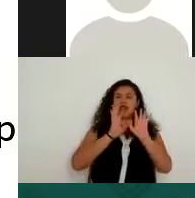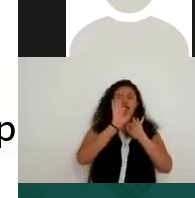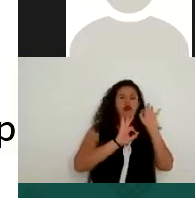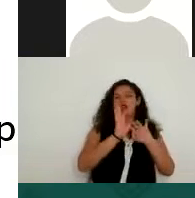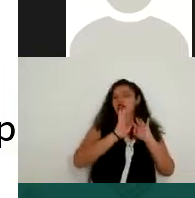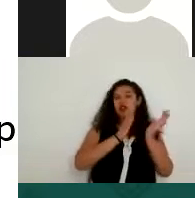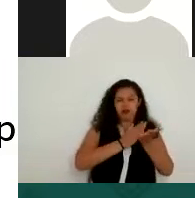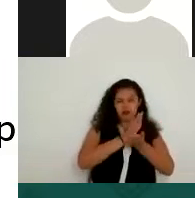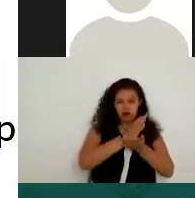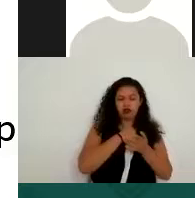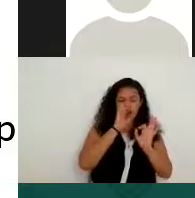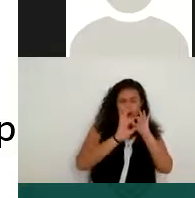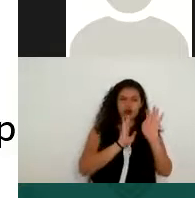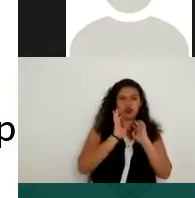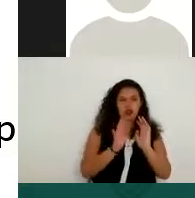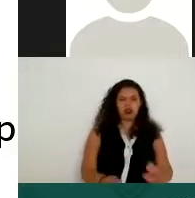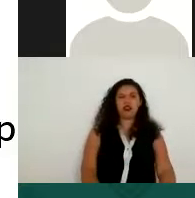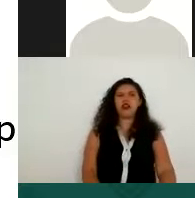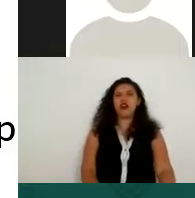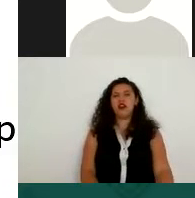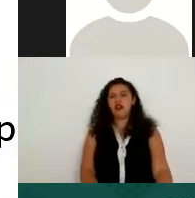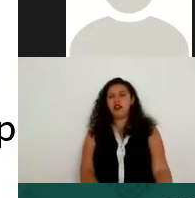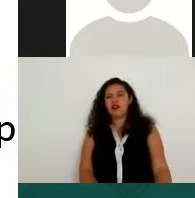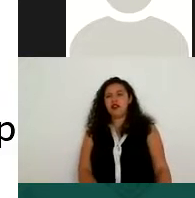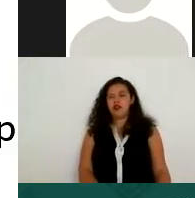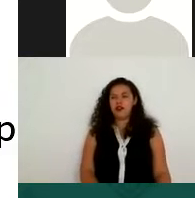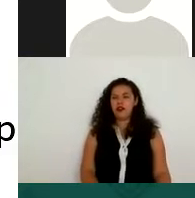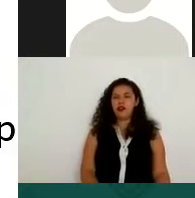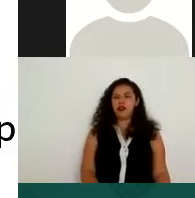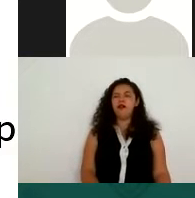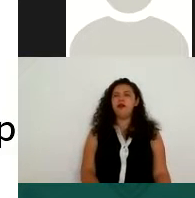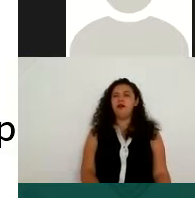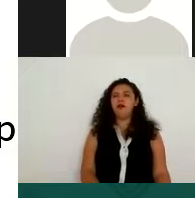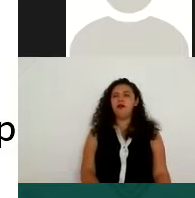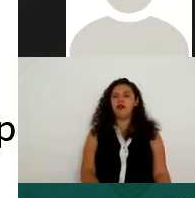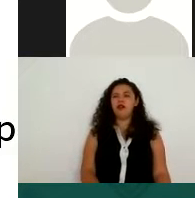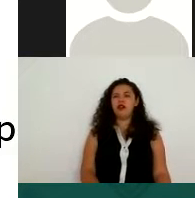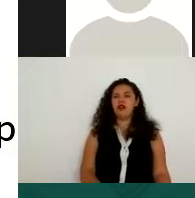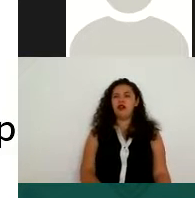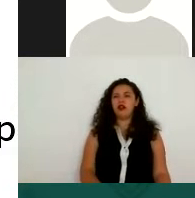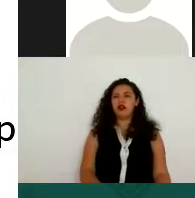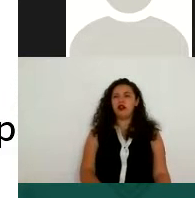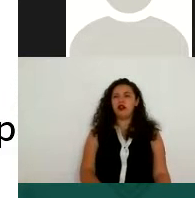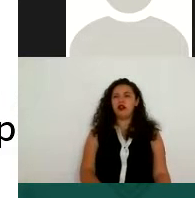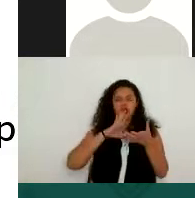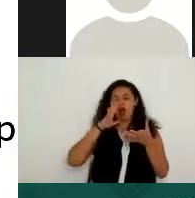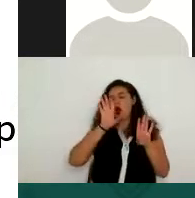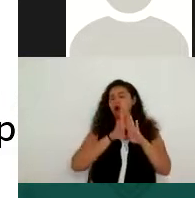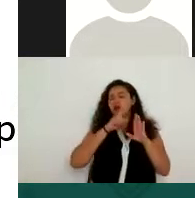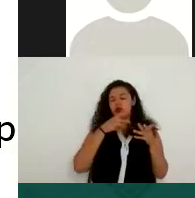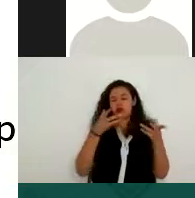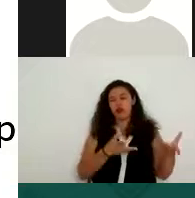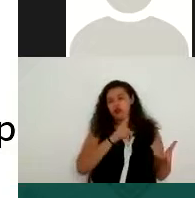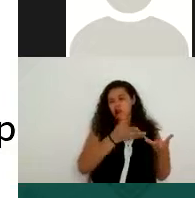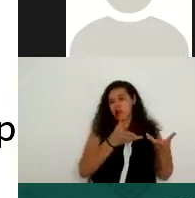veremos que una vez que yo tengo la información, qué es lo que tenemos que hacer, pero el tratamiento, el concepto de tratamiento es amplio,